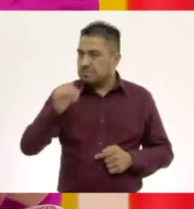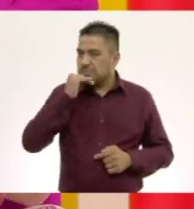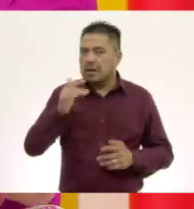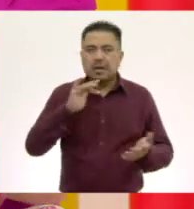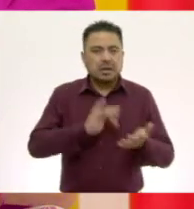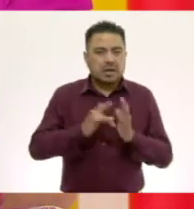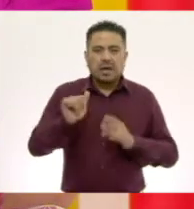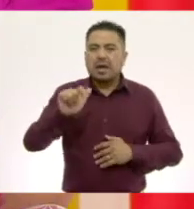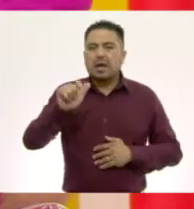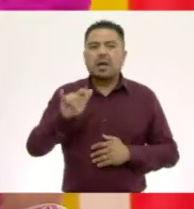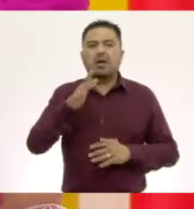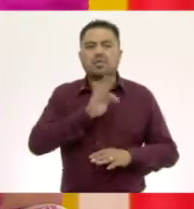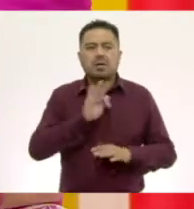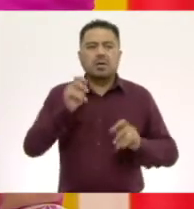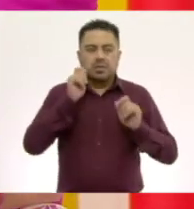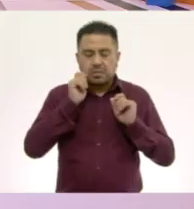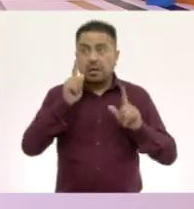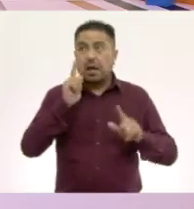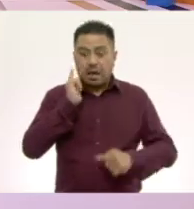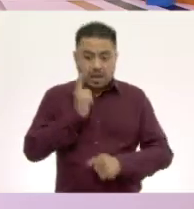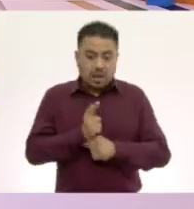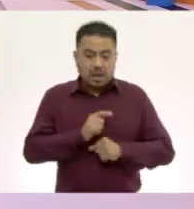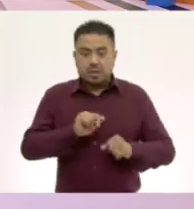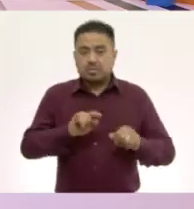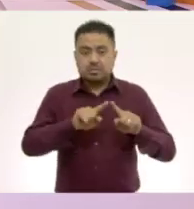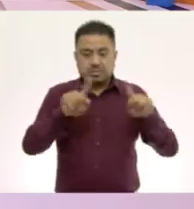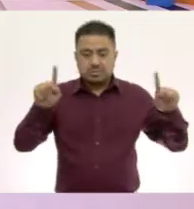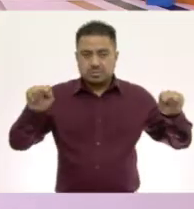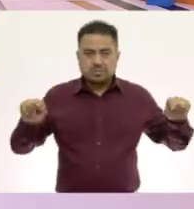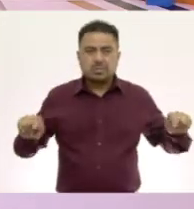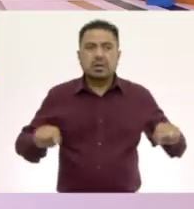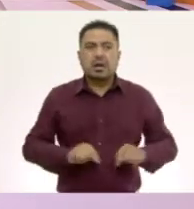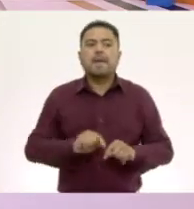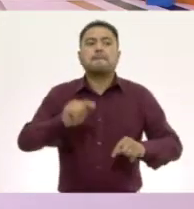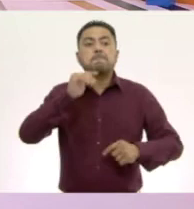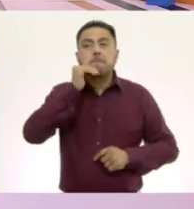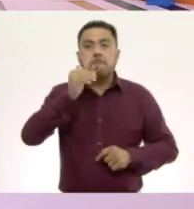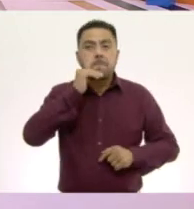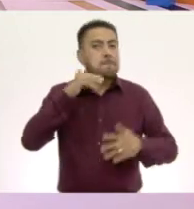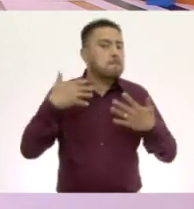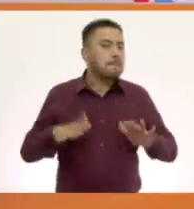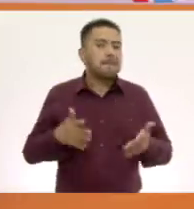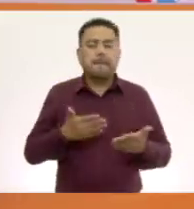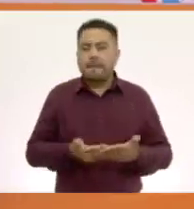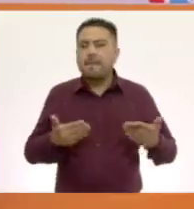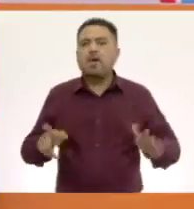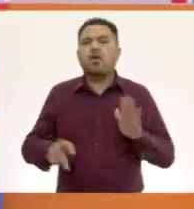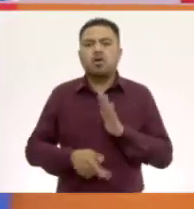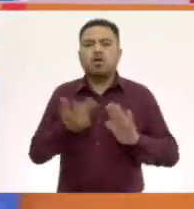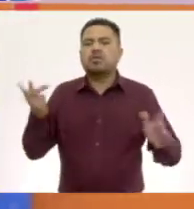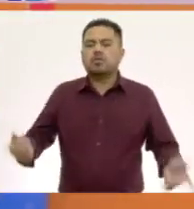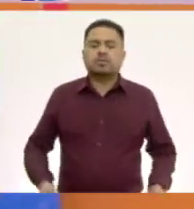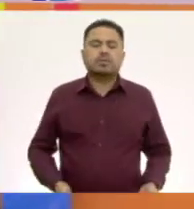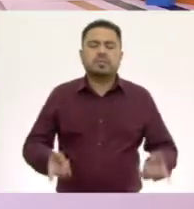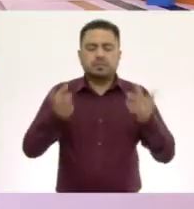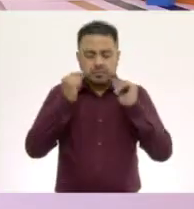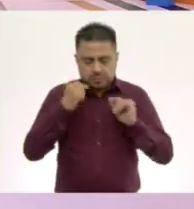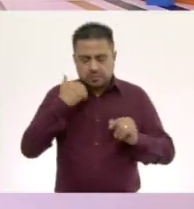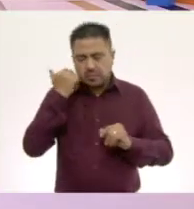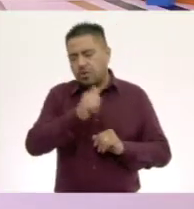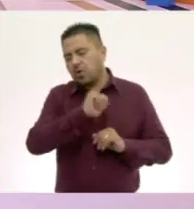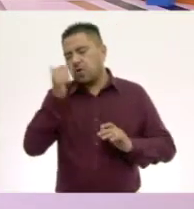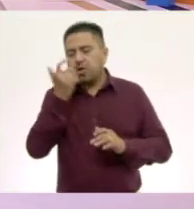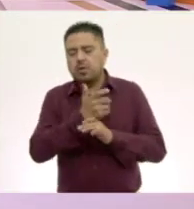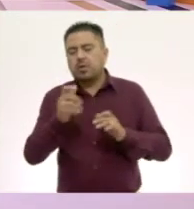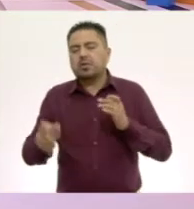Gracias Ale, puedes abrir los ojos y verificar que es un rectángulo. Muy bien, ahora vuelve a cerrar los ojos Ale, porque te quiero dar